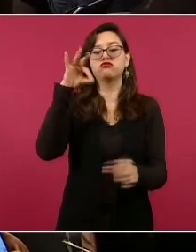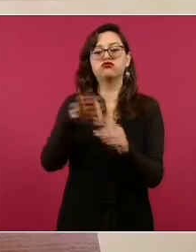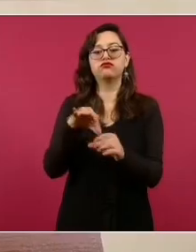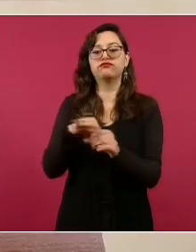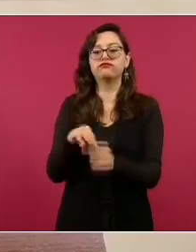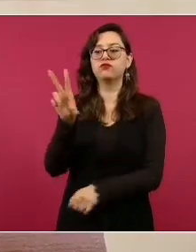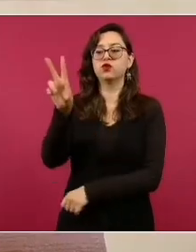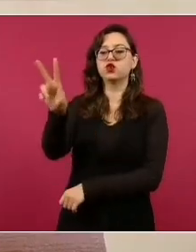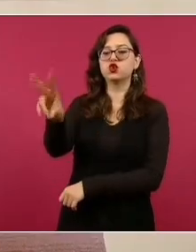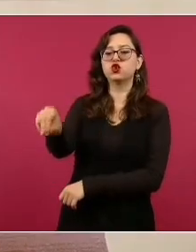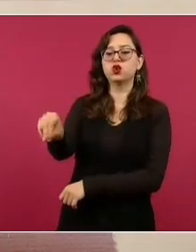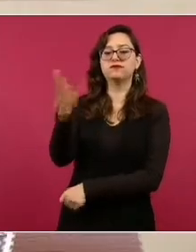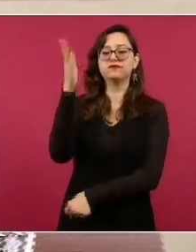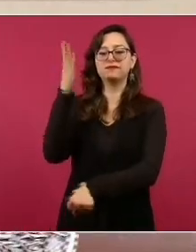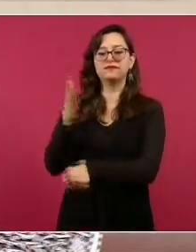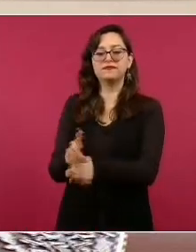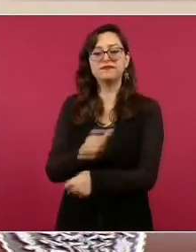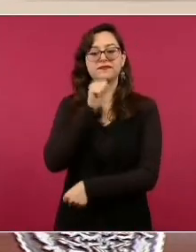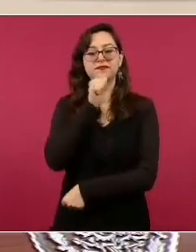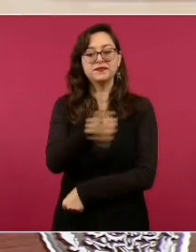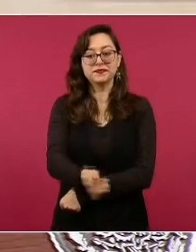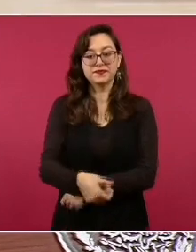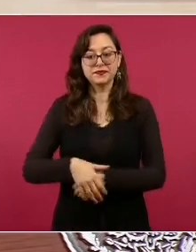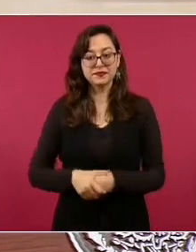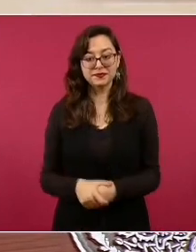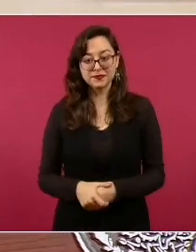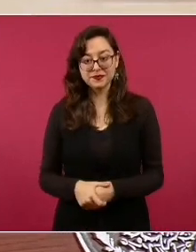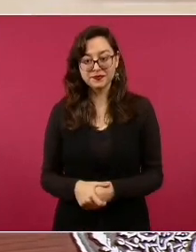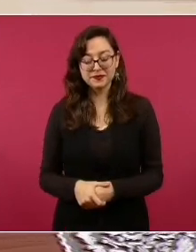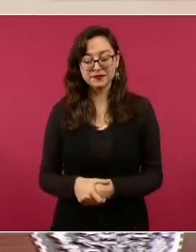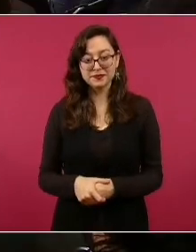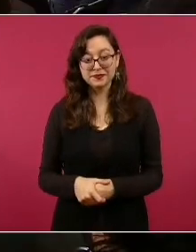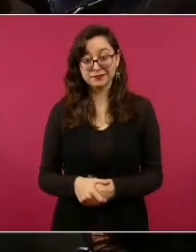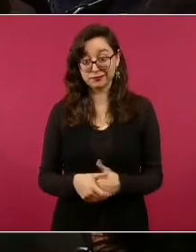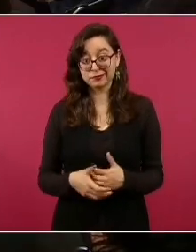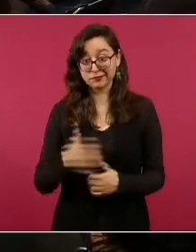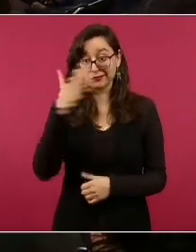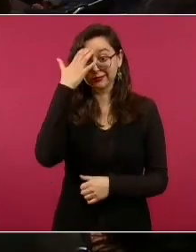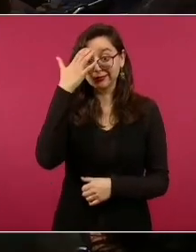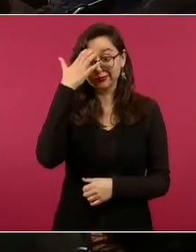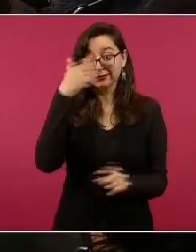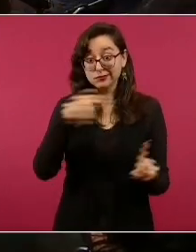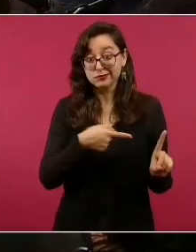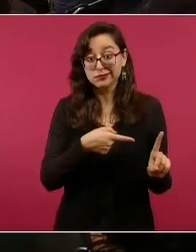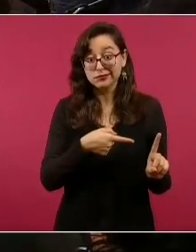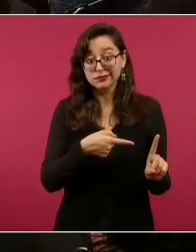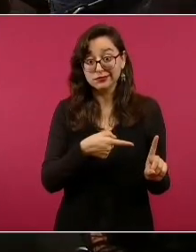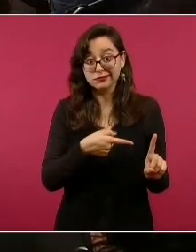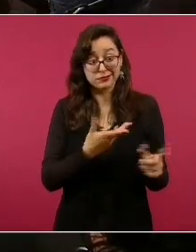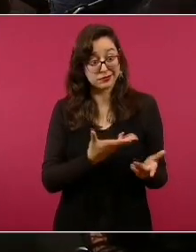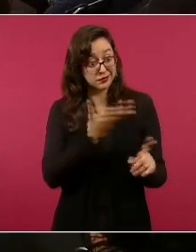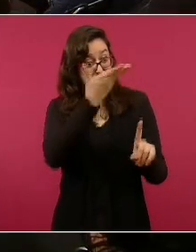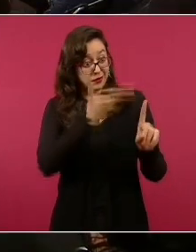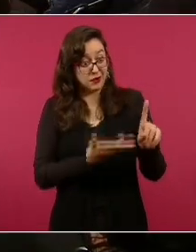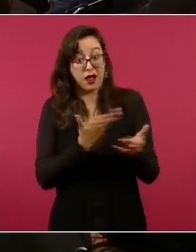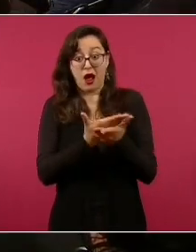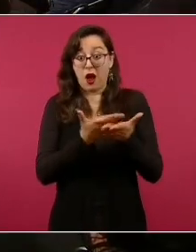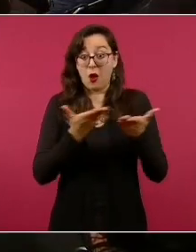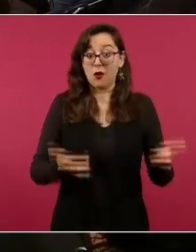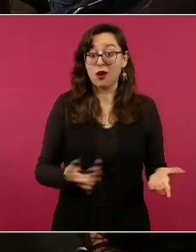Y él es como la autoridad